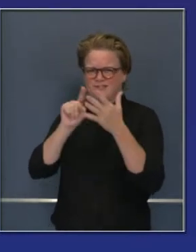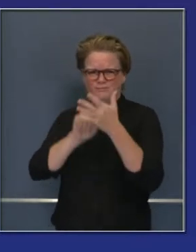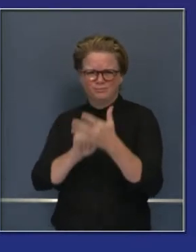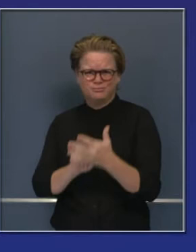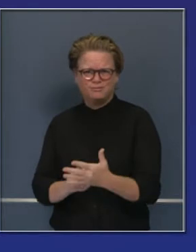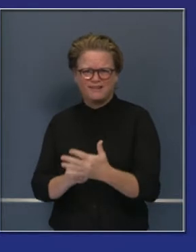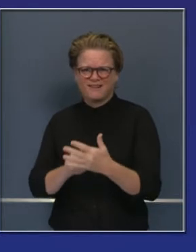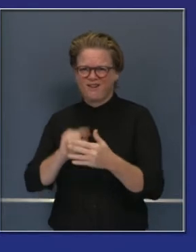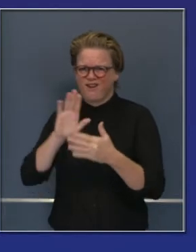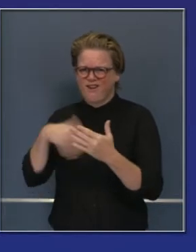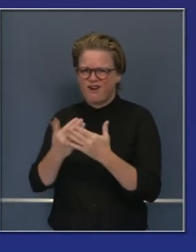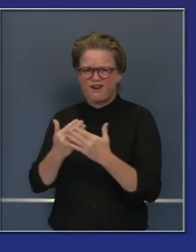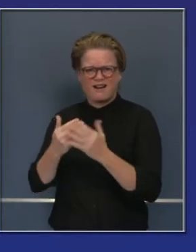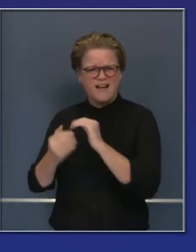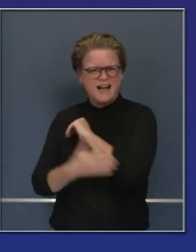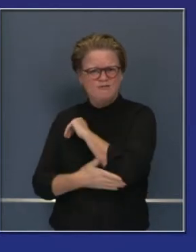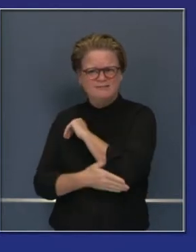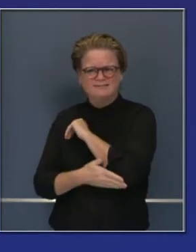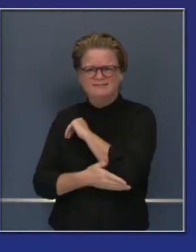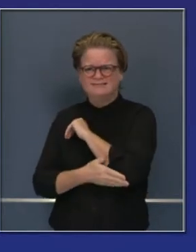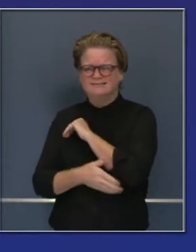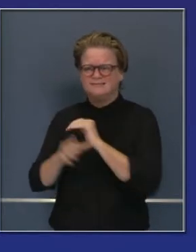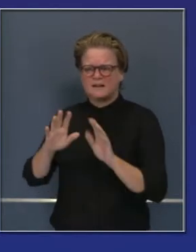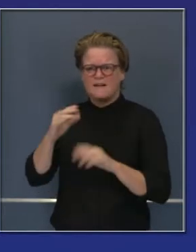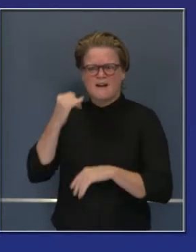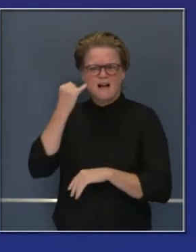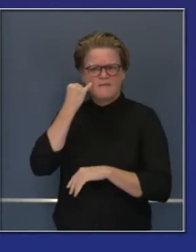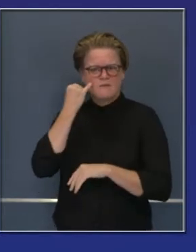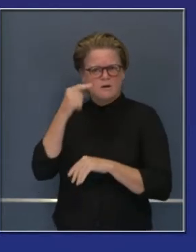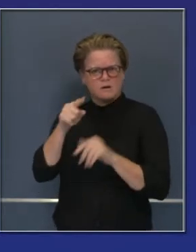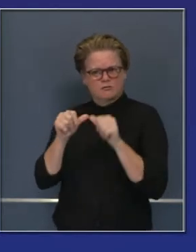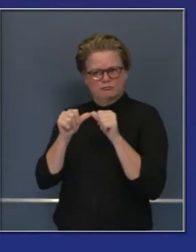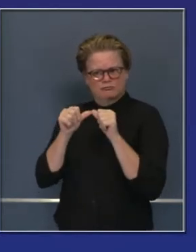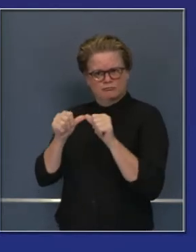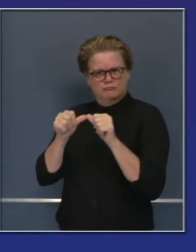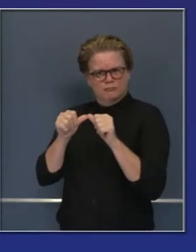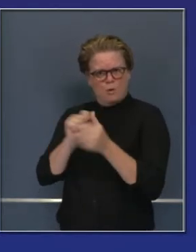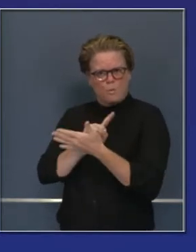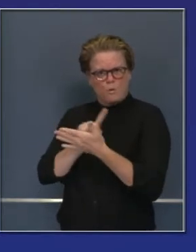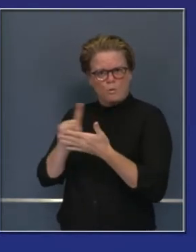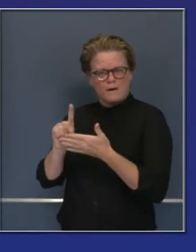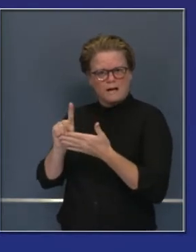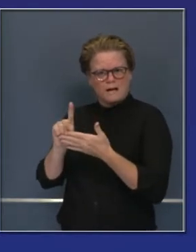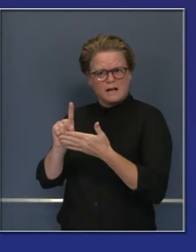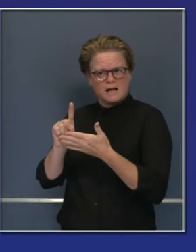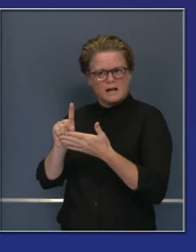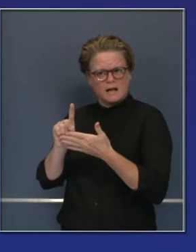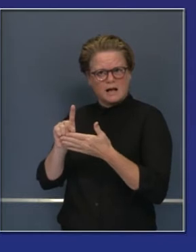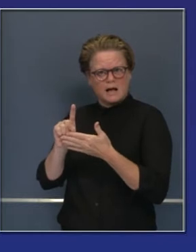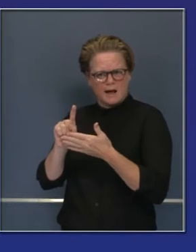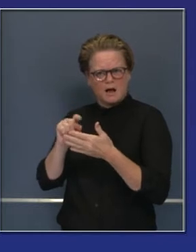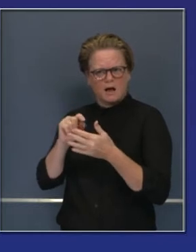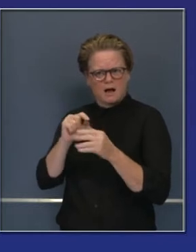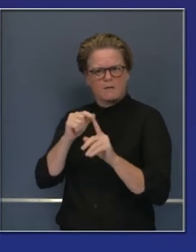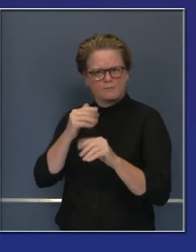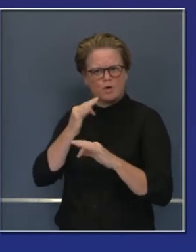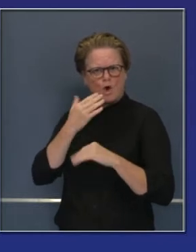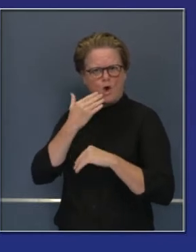hoy, los condados se van a mover hacia atrás después de una semana, no dos. Y debido a estos